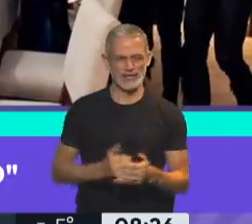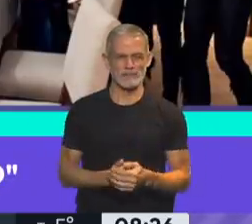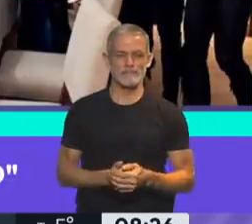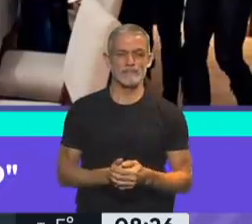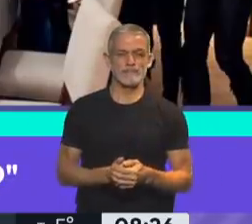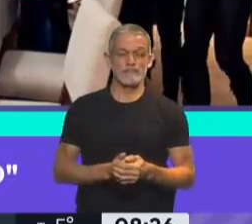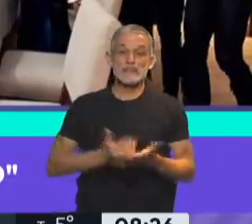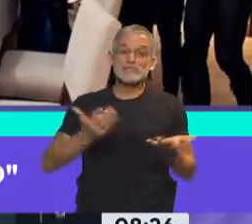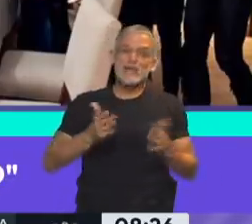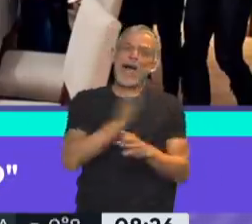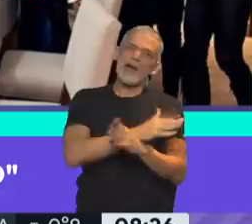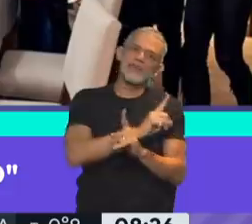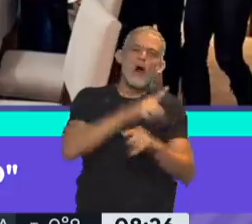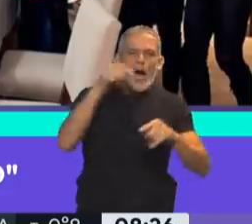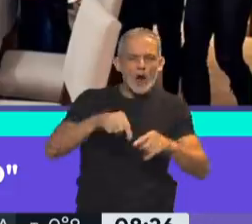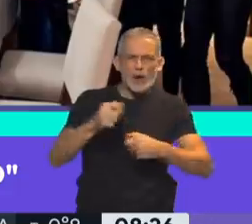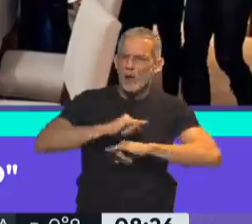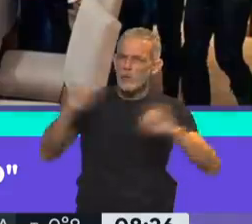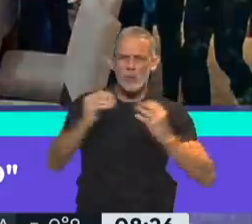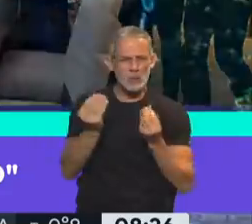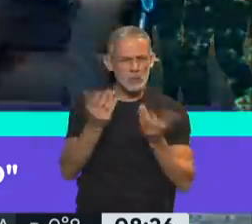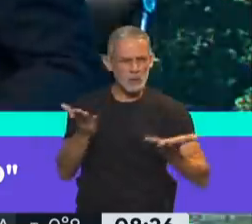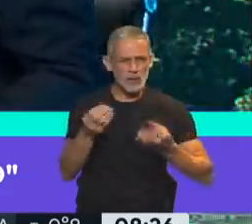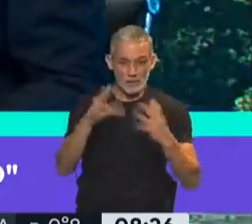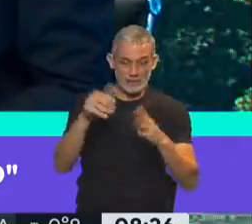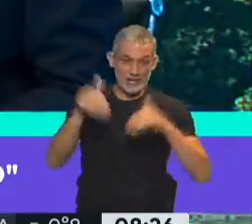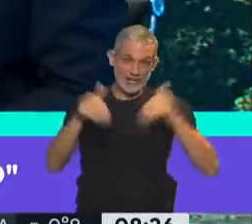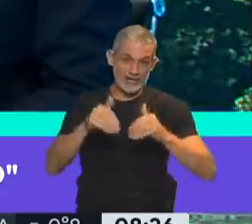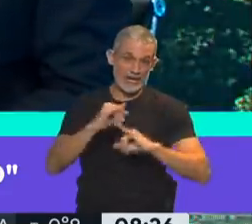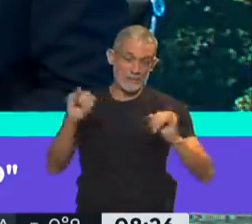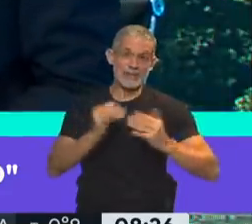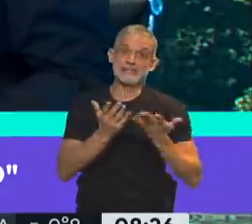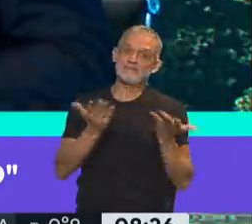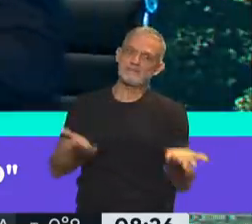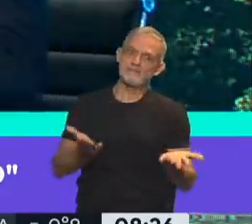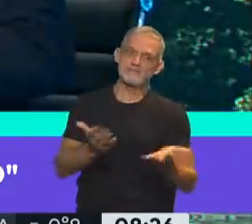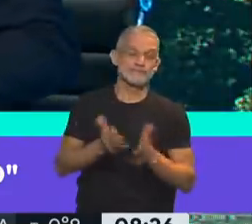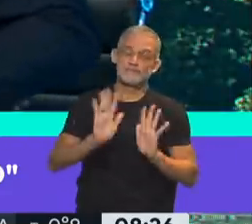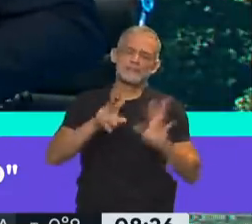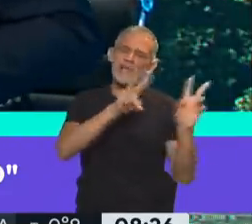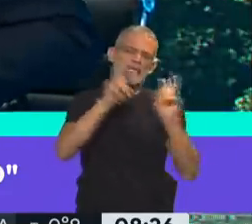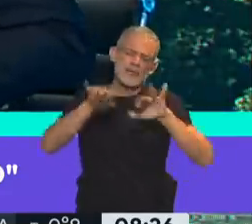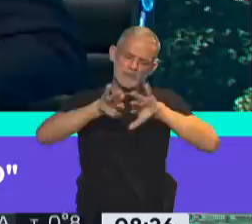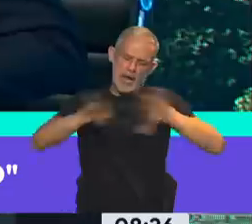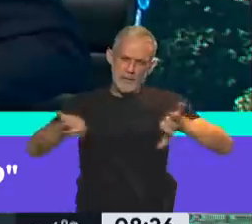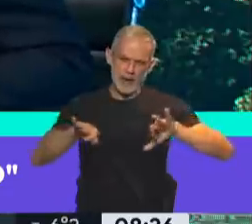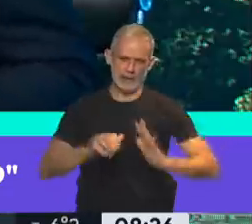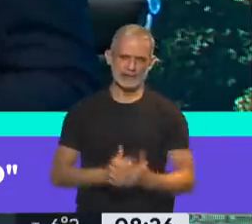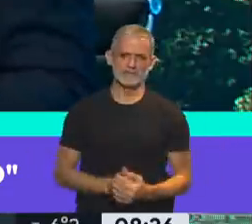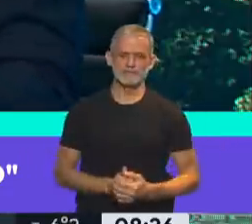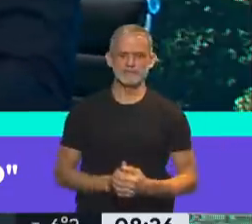apareció en otro momento, sino en medio del inicio de la campaña política, pero bueno, son dos temas simultáneos y paralelos.